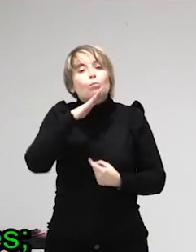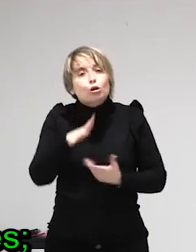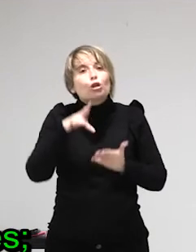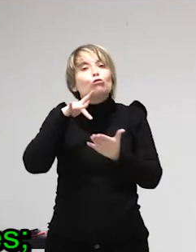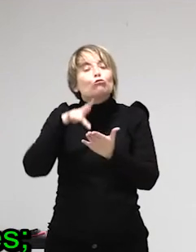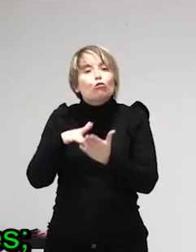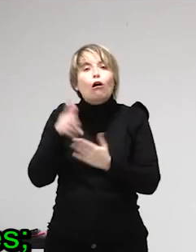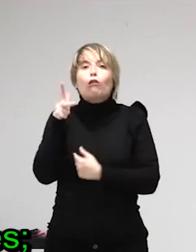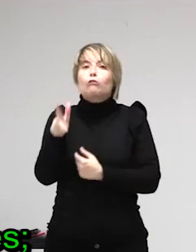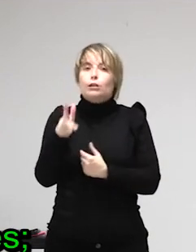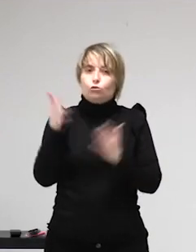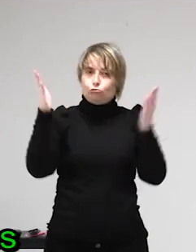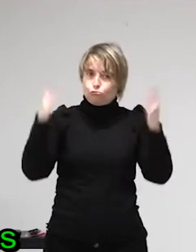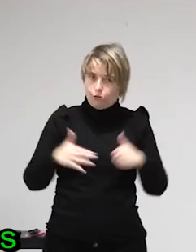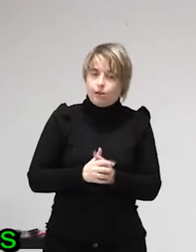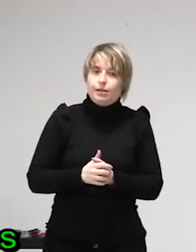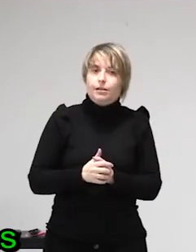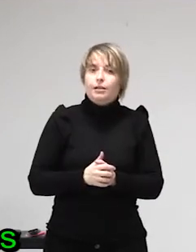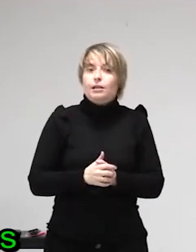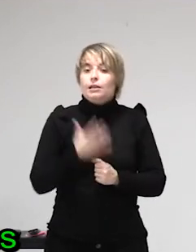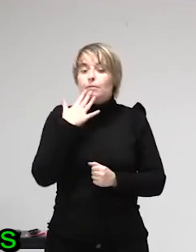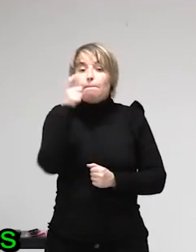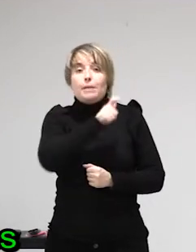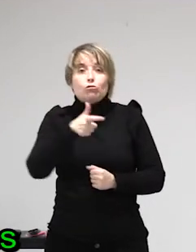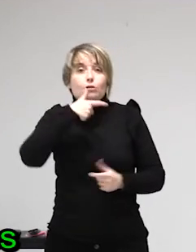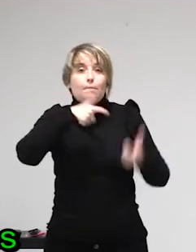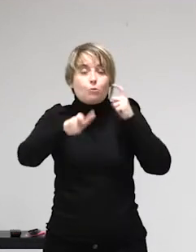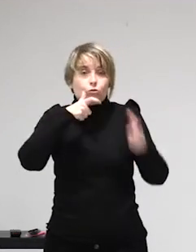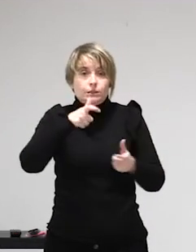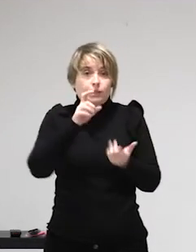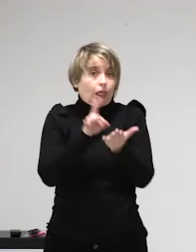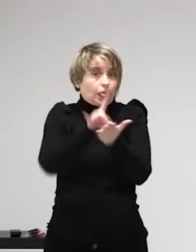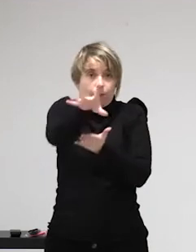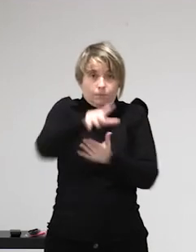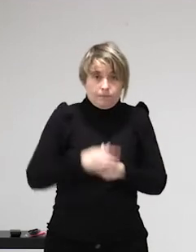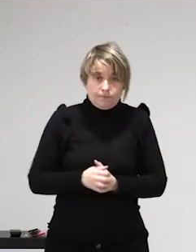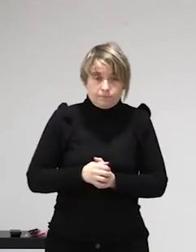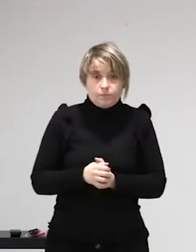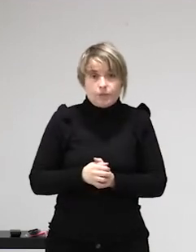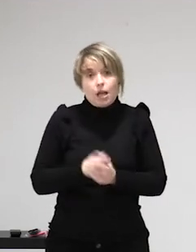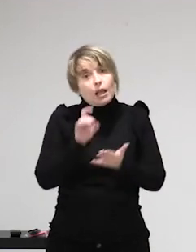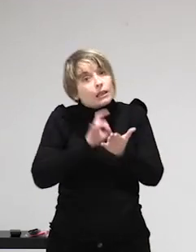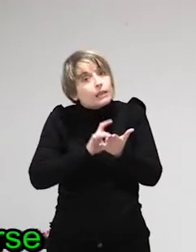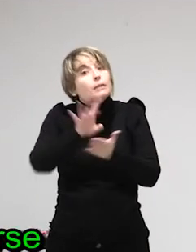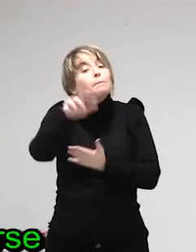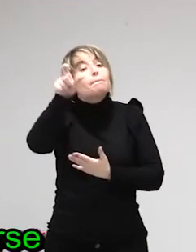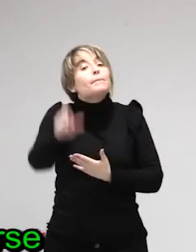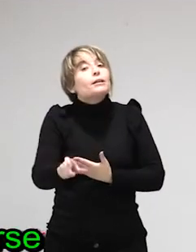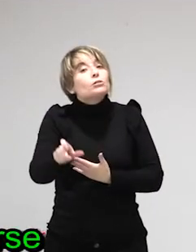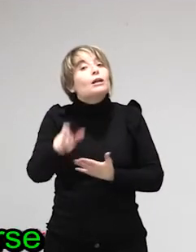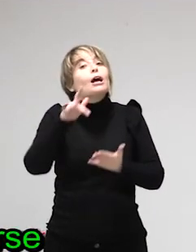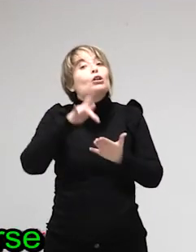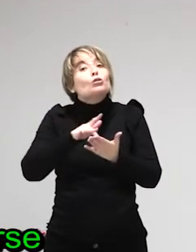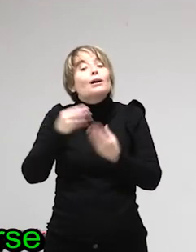si hay un estatuto de los trabajadores hay, bueno, una serie de mecanismos que tendrían que garantizar unos derechos, ¿no? Es para que las